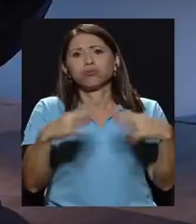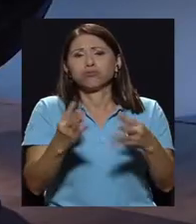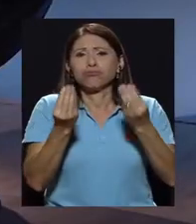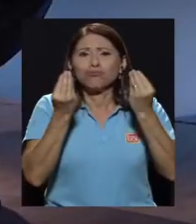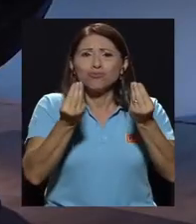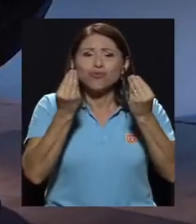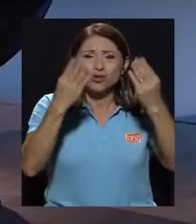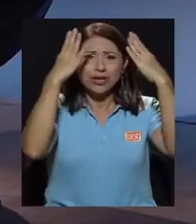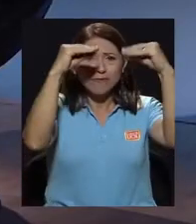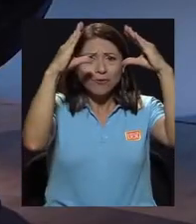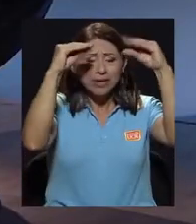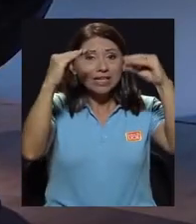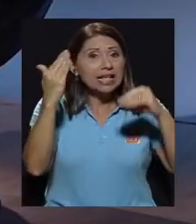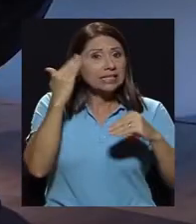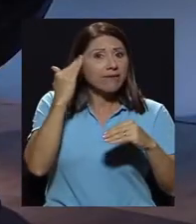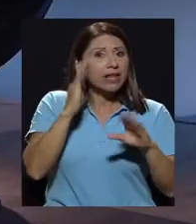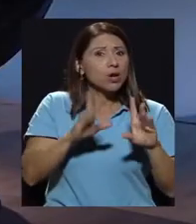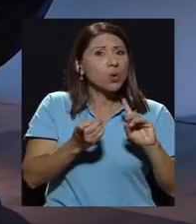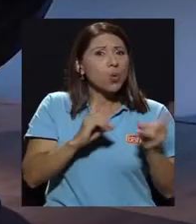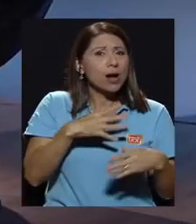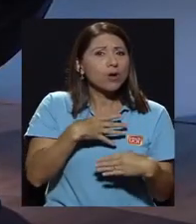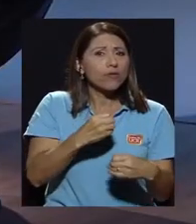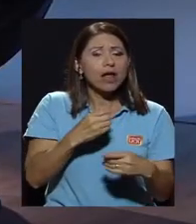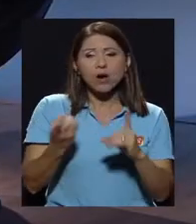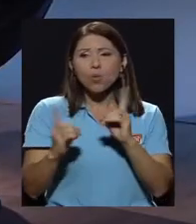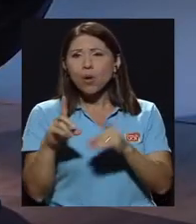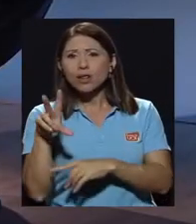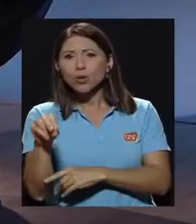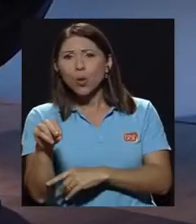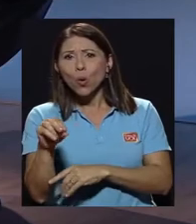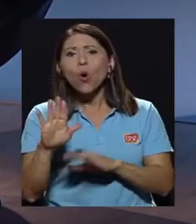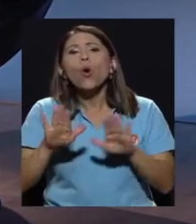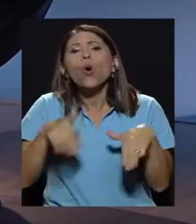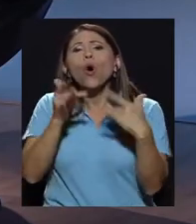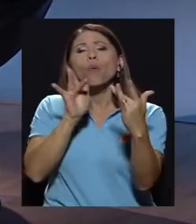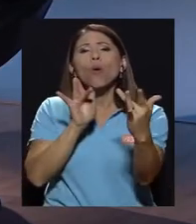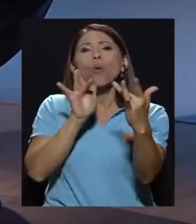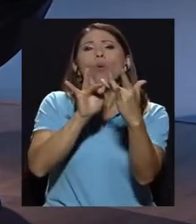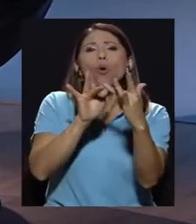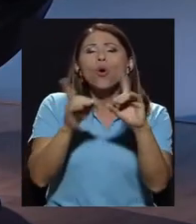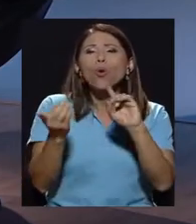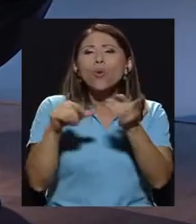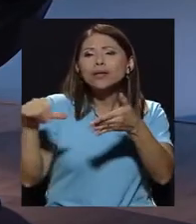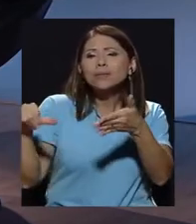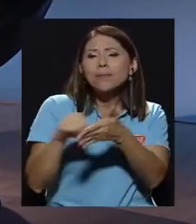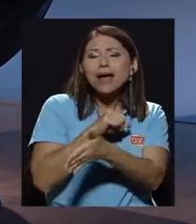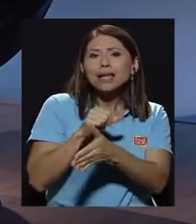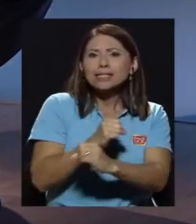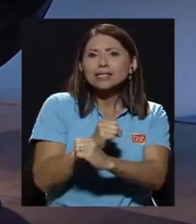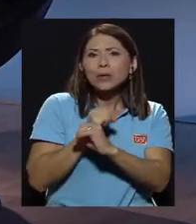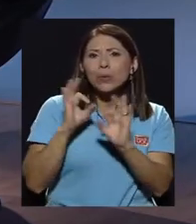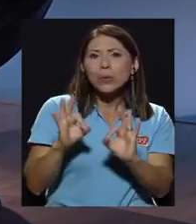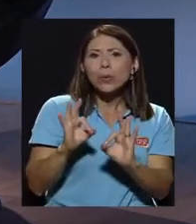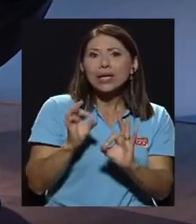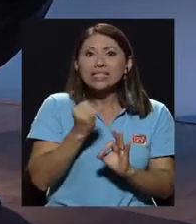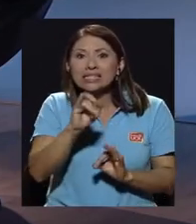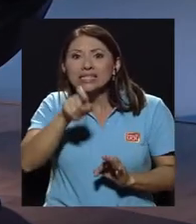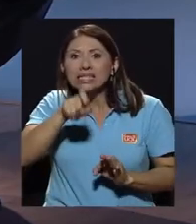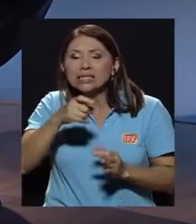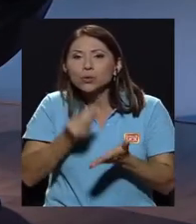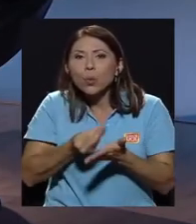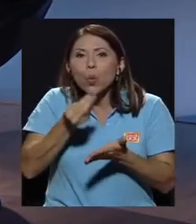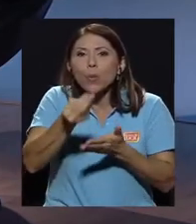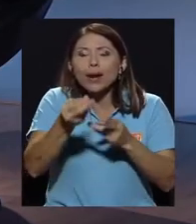Poder descartar qué información es confiar en uno, cómo ingresar, cuáles sitios me dan seguridad. Si quiero hacer una compra en internet y nada más,